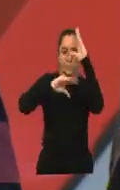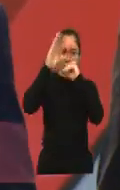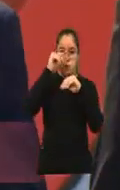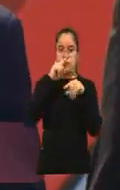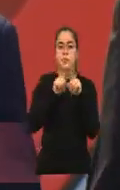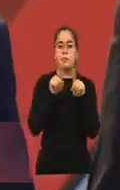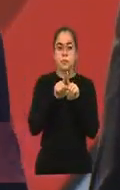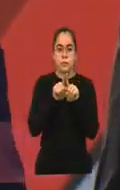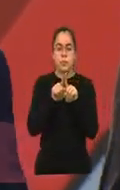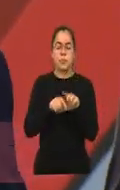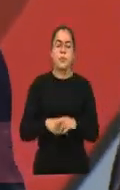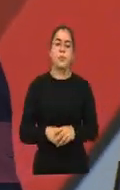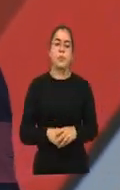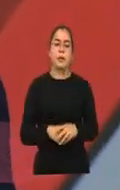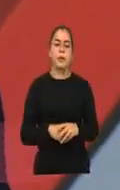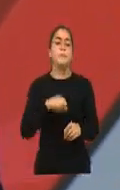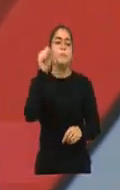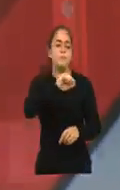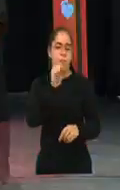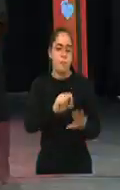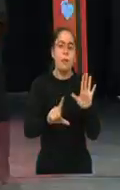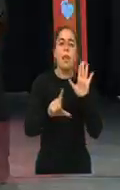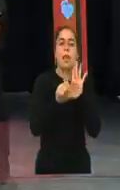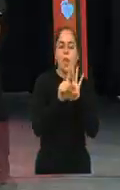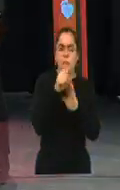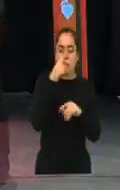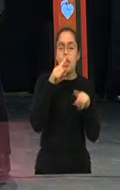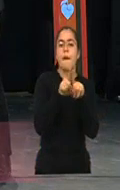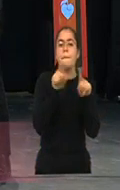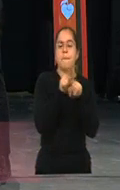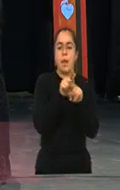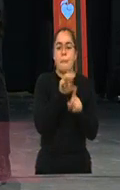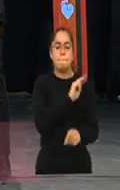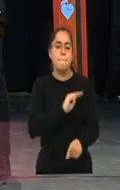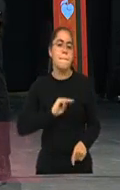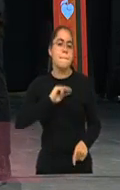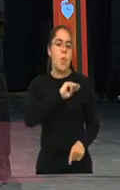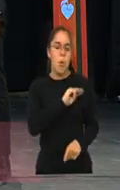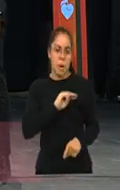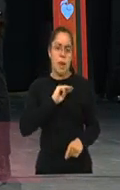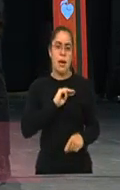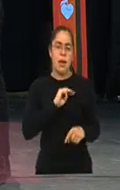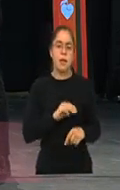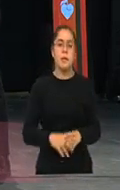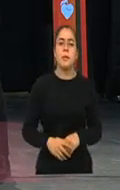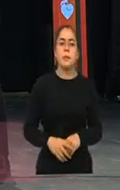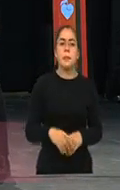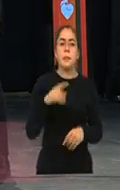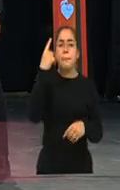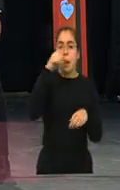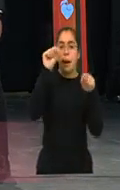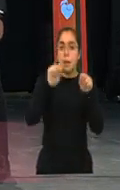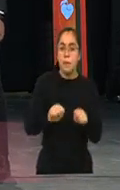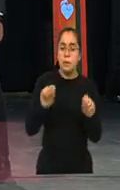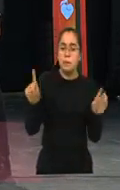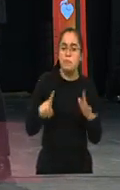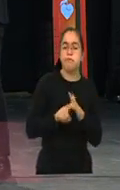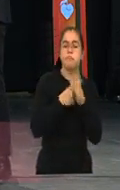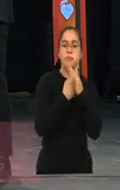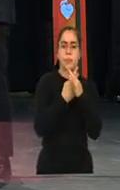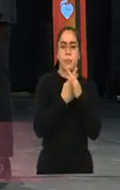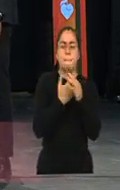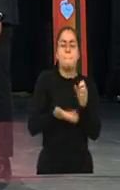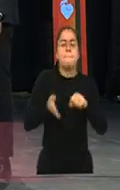es casi una obligación moral de las empresas. que hacerlo normal. Yo estoy seguro, y ministro nos dará ya el banderazo, que más de 100 empresas